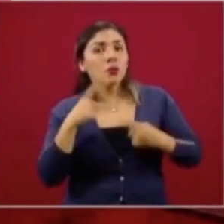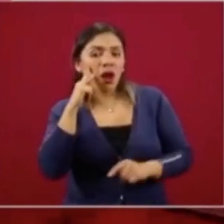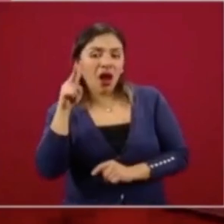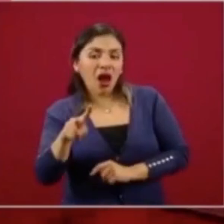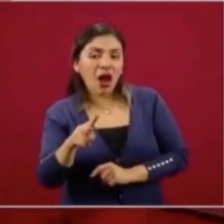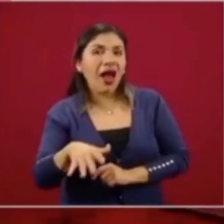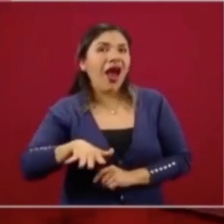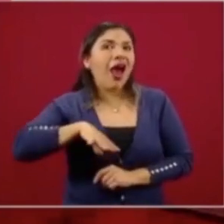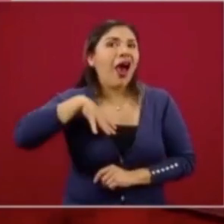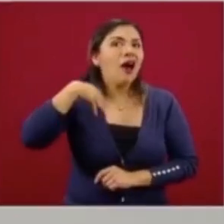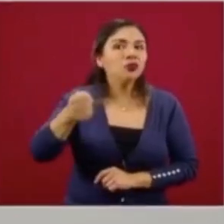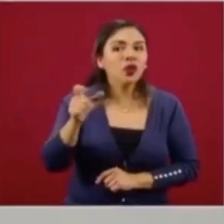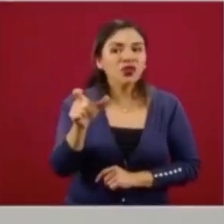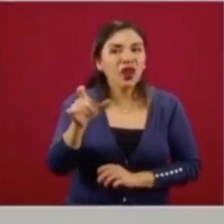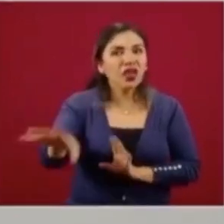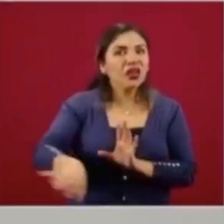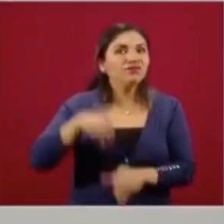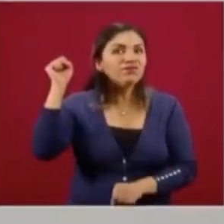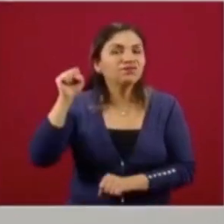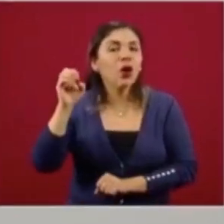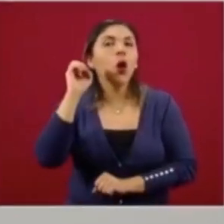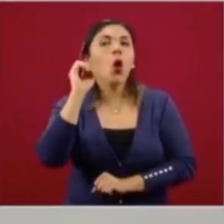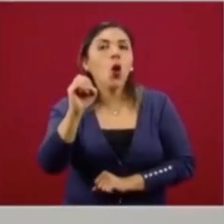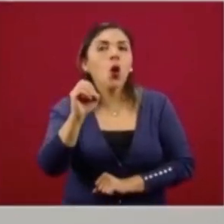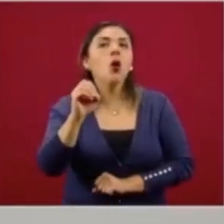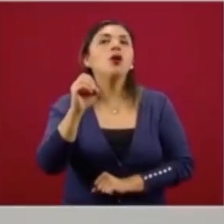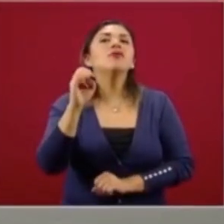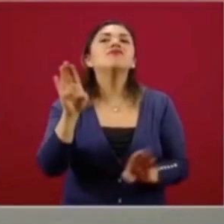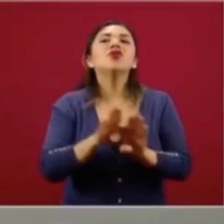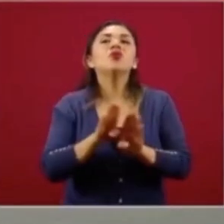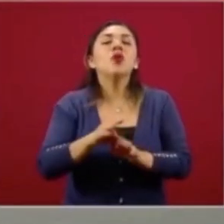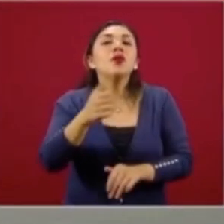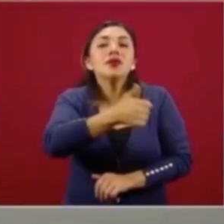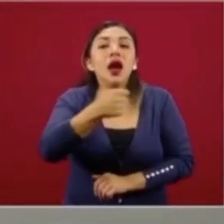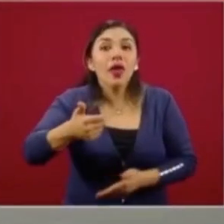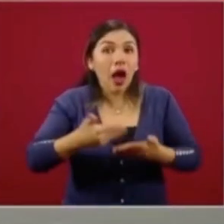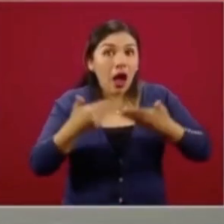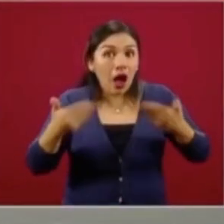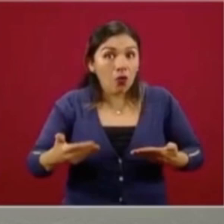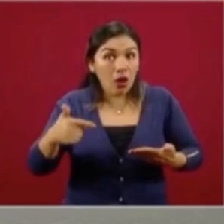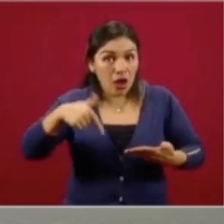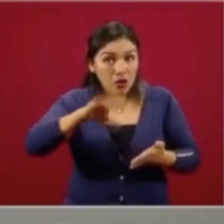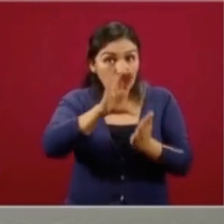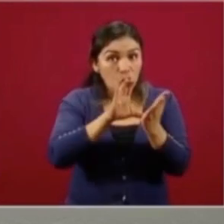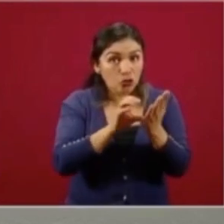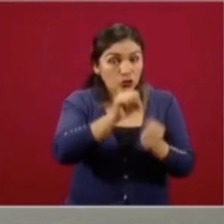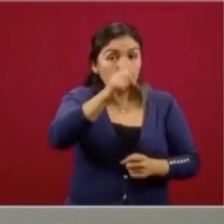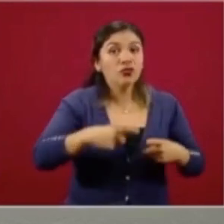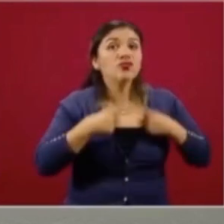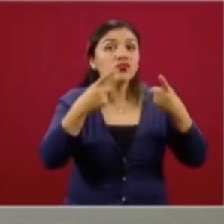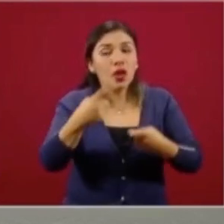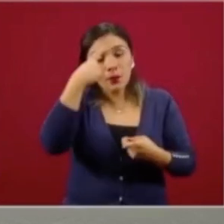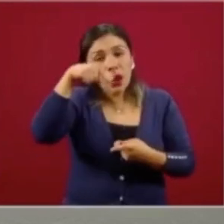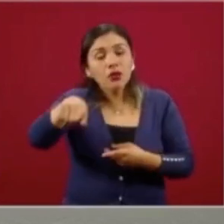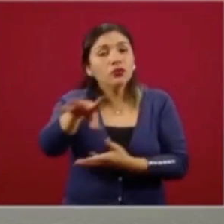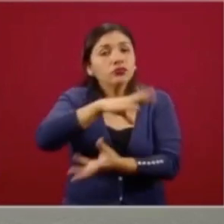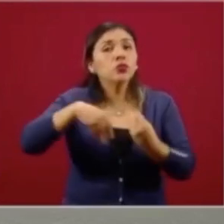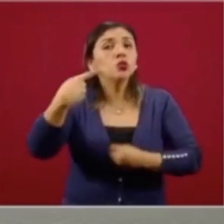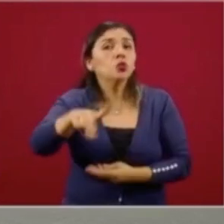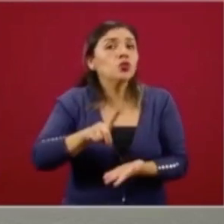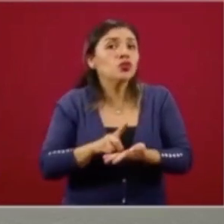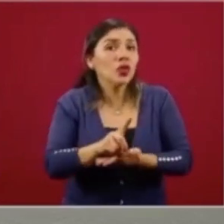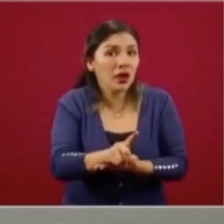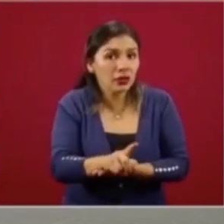de mala manera porque tienen su tarjeta, pero justamente es el empoderamiento que hoy la Constitución les da al volverlo un derecho. Entonces,